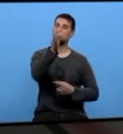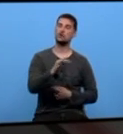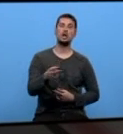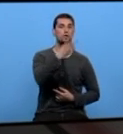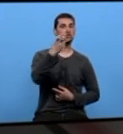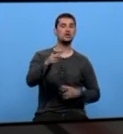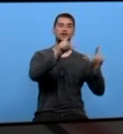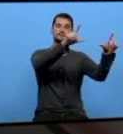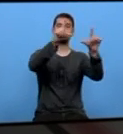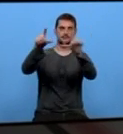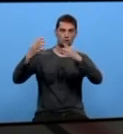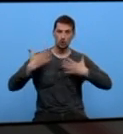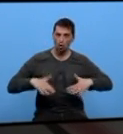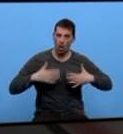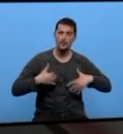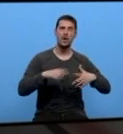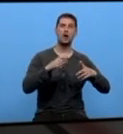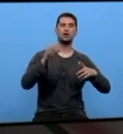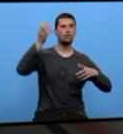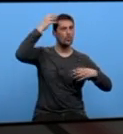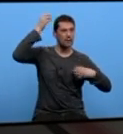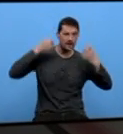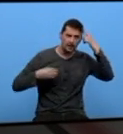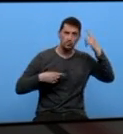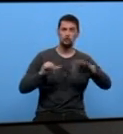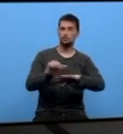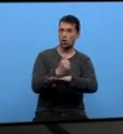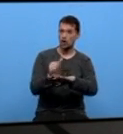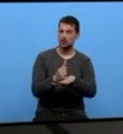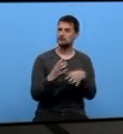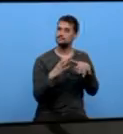pezas de roupa complementos de fogar moda e xollas